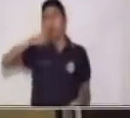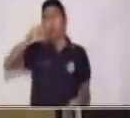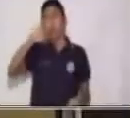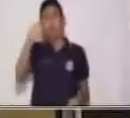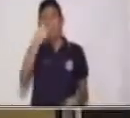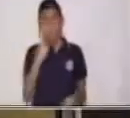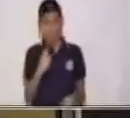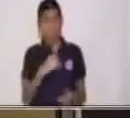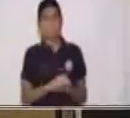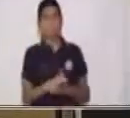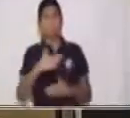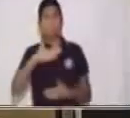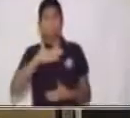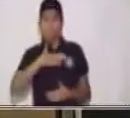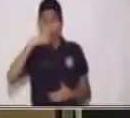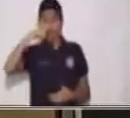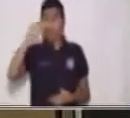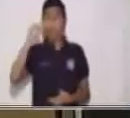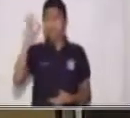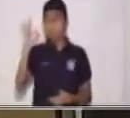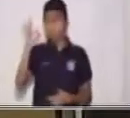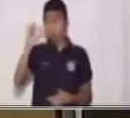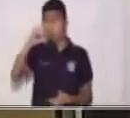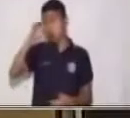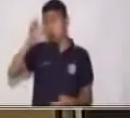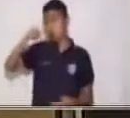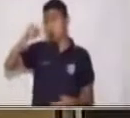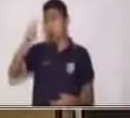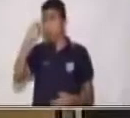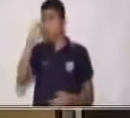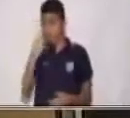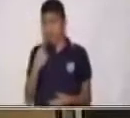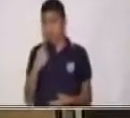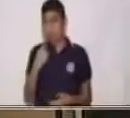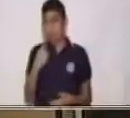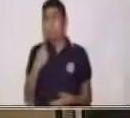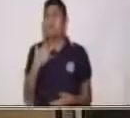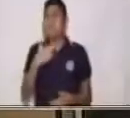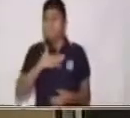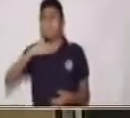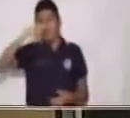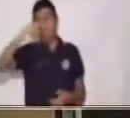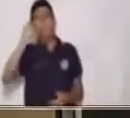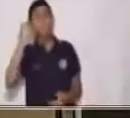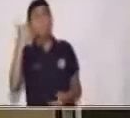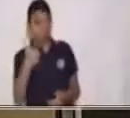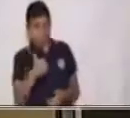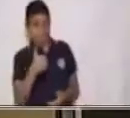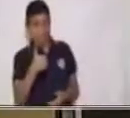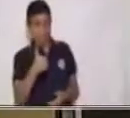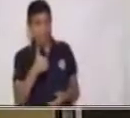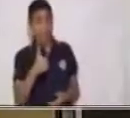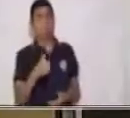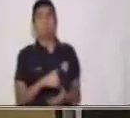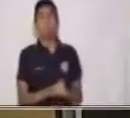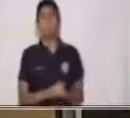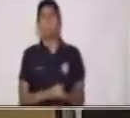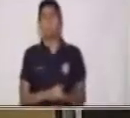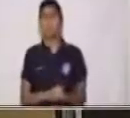Mi tío Tomás y mi tía, mi tío es Tomás y mi tía es Mimi.